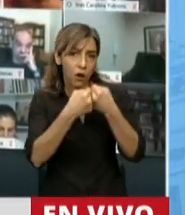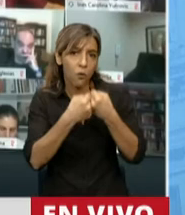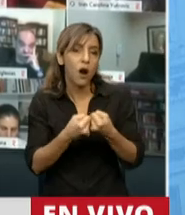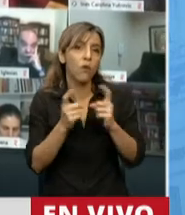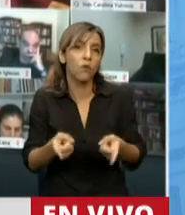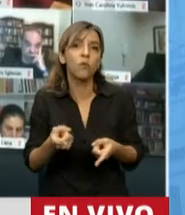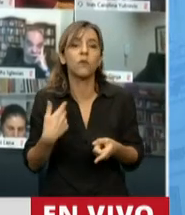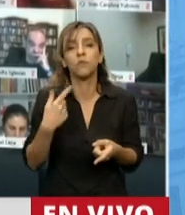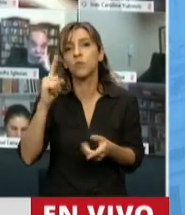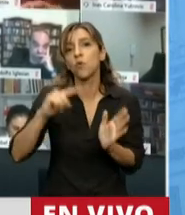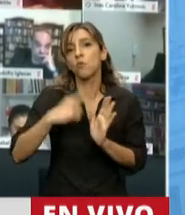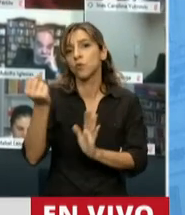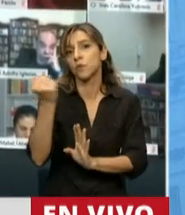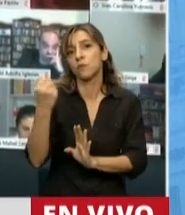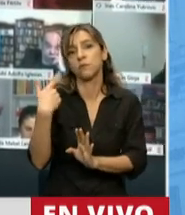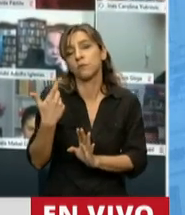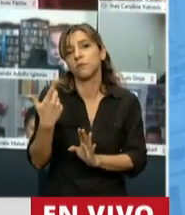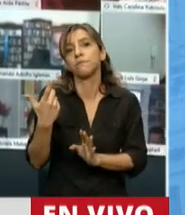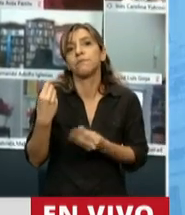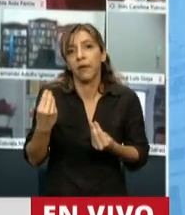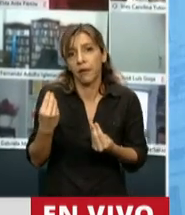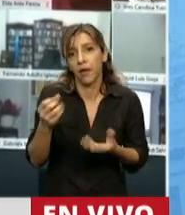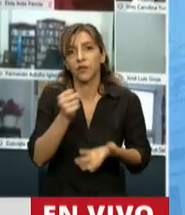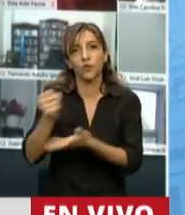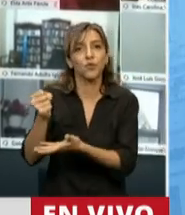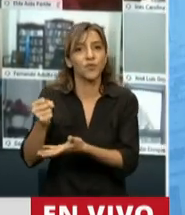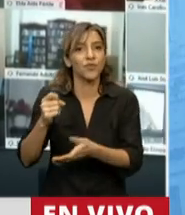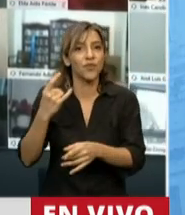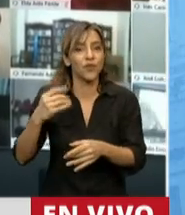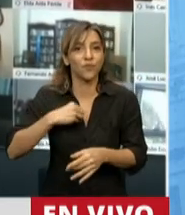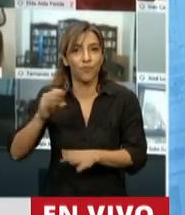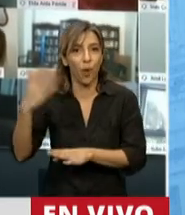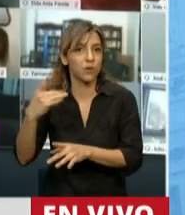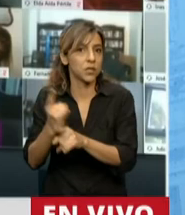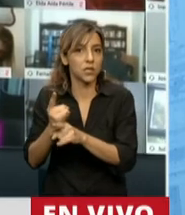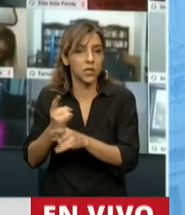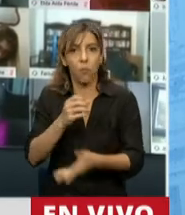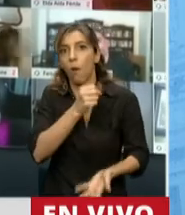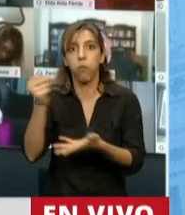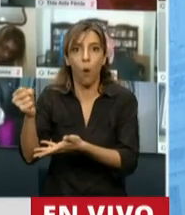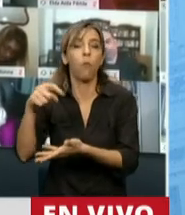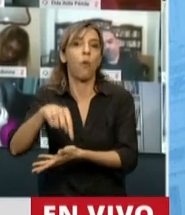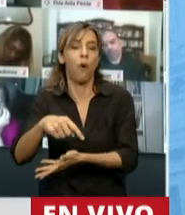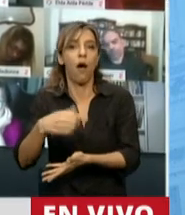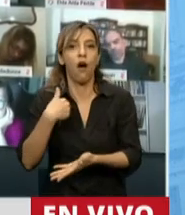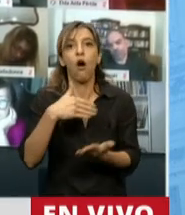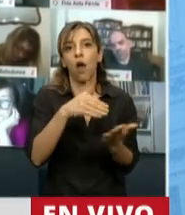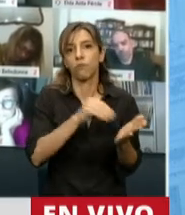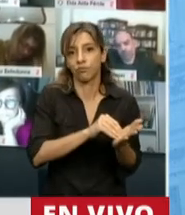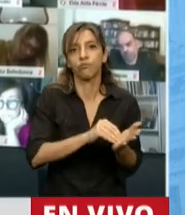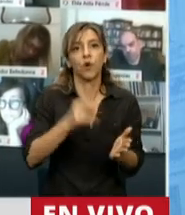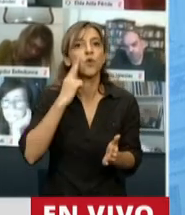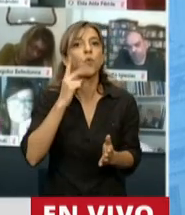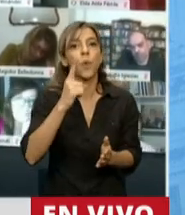siempre la cuestión de los subsidios al AMBA con respecto al transporte público, que se haya destinado un fondo de más de 9.000